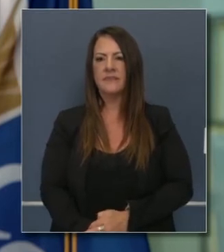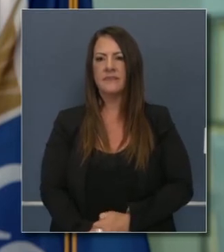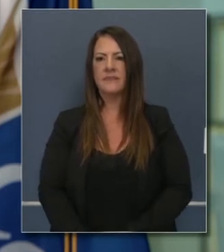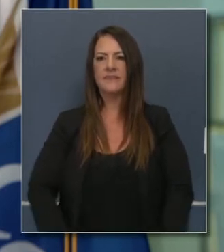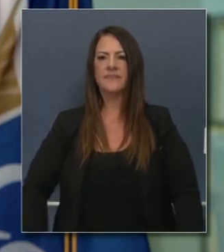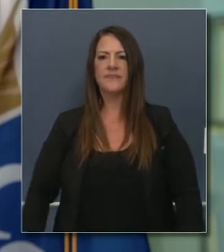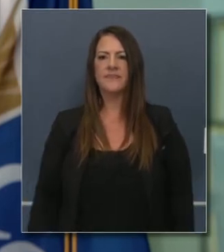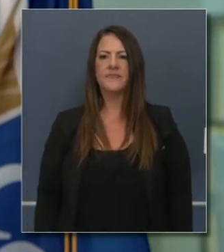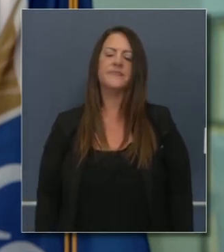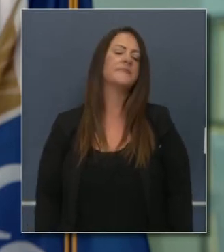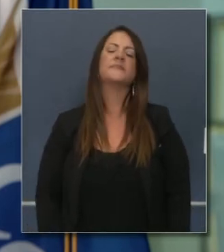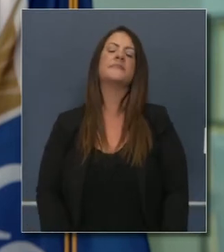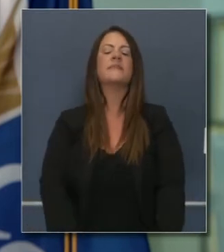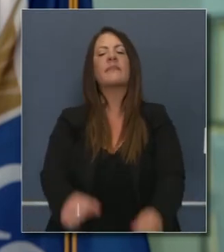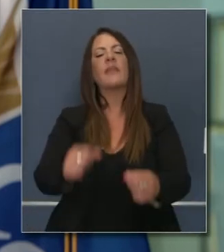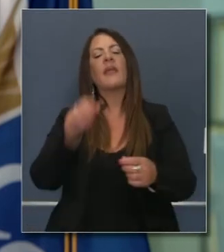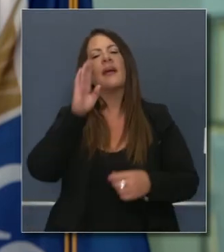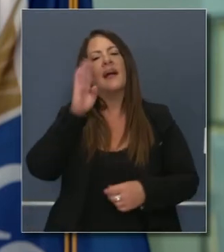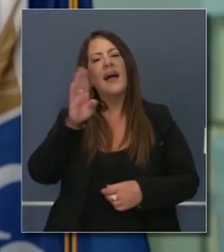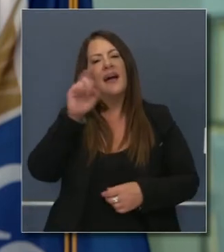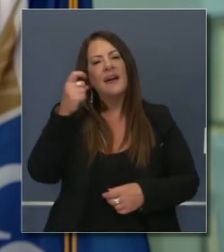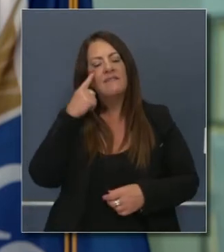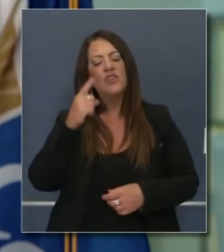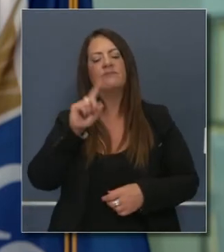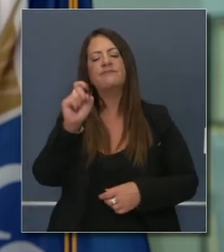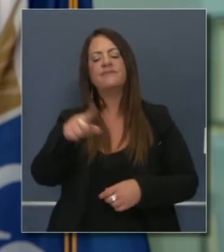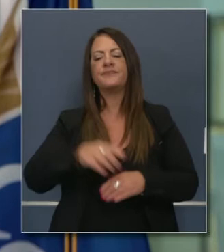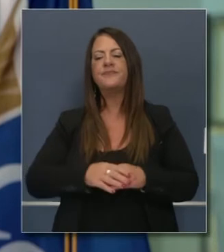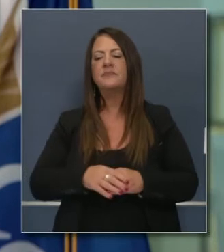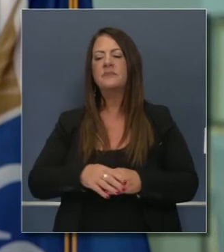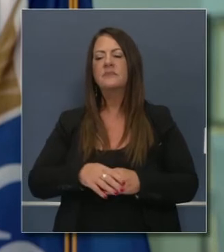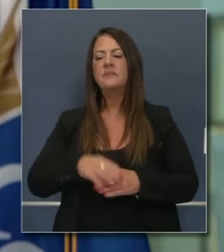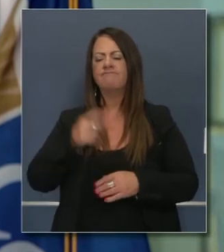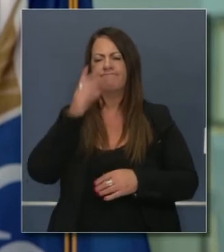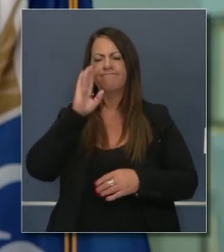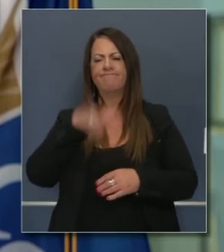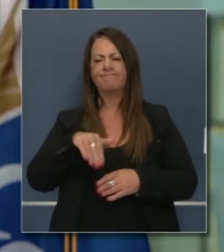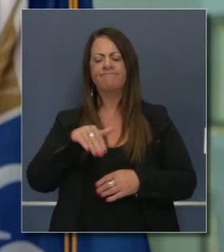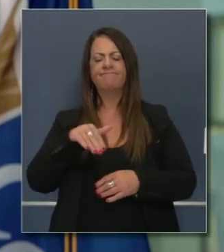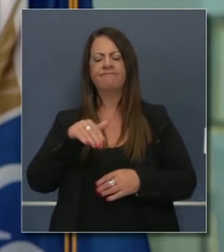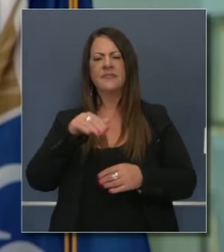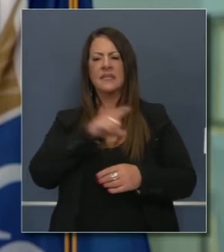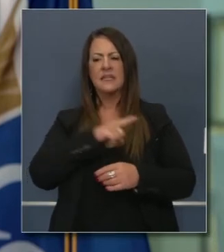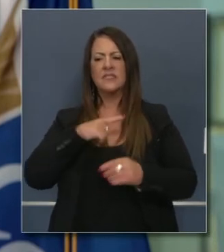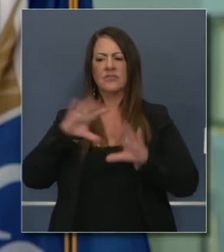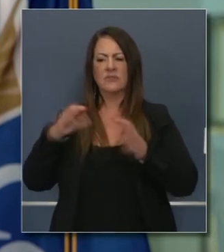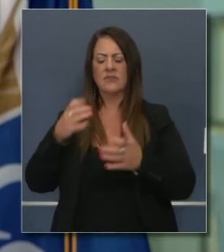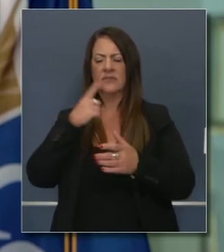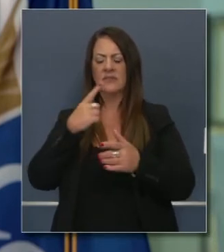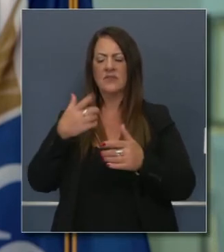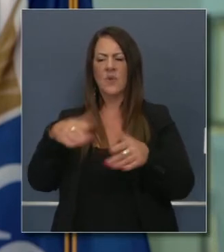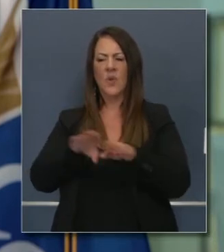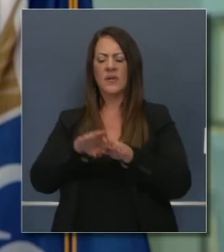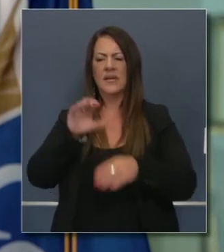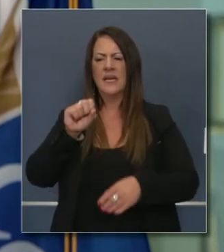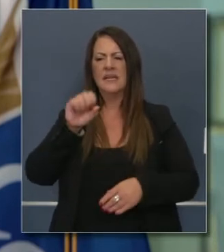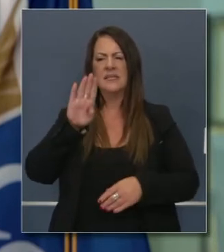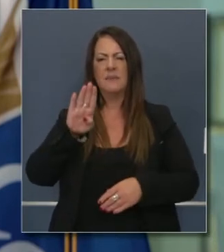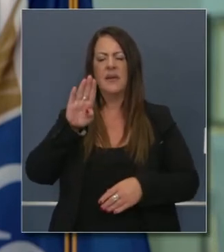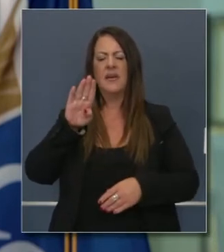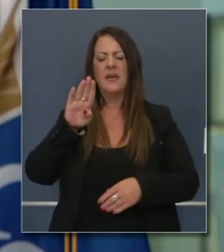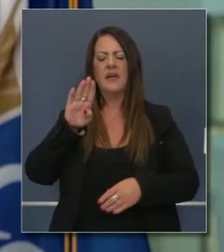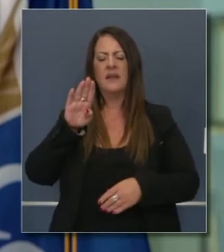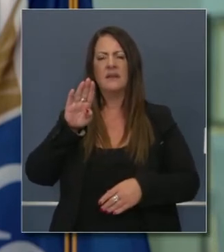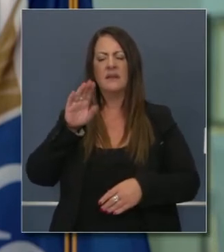Hola, gracias, gobernador. En cuanto a la sesión legislativa, algunos proyectos de viviendas no pasaron, especialmente